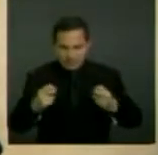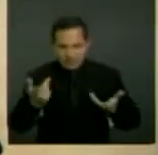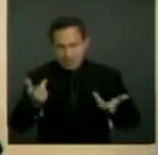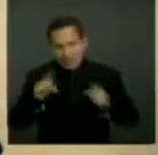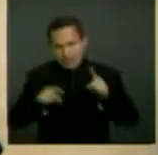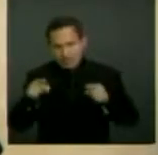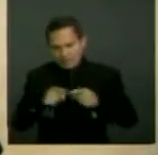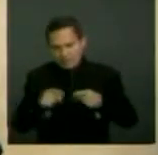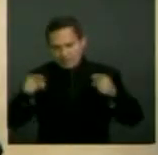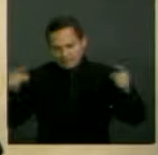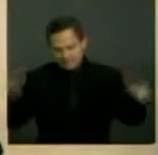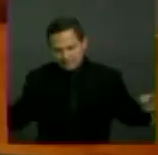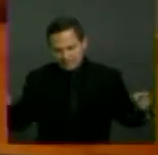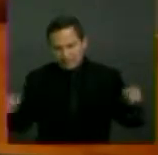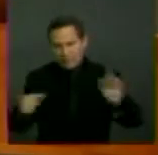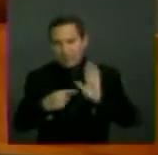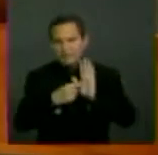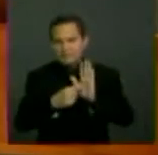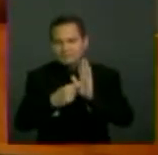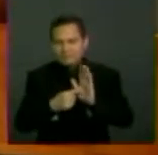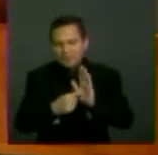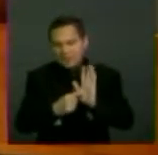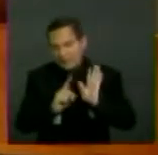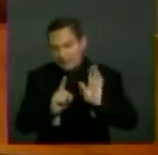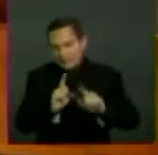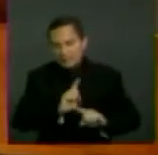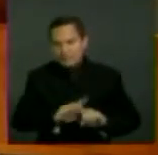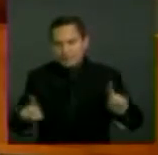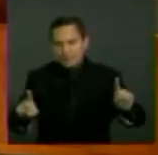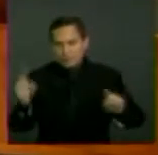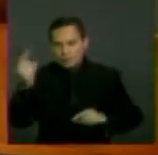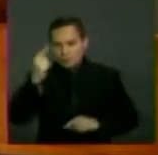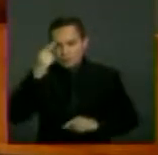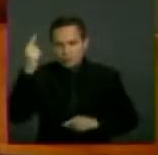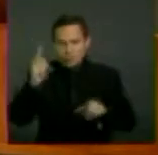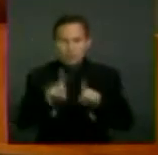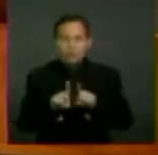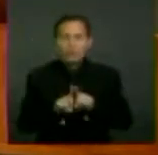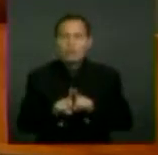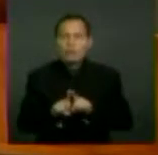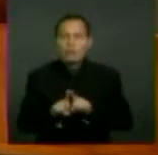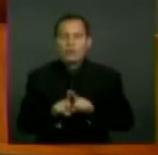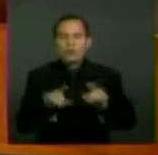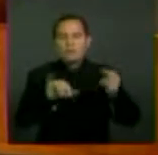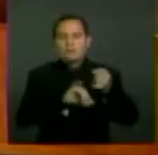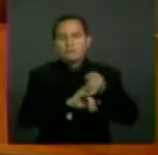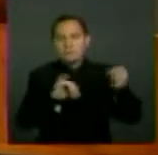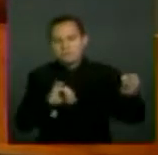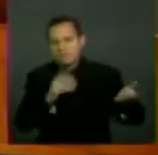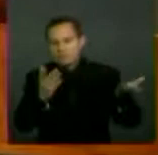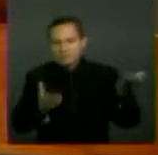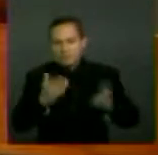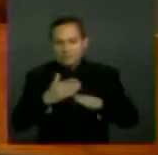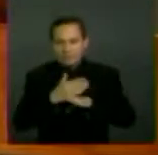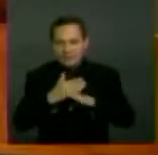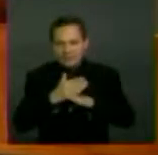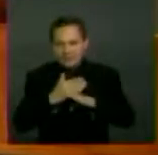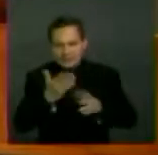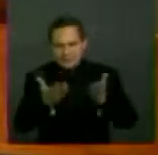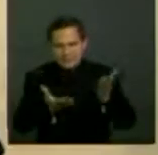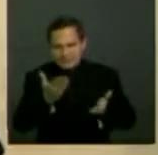penales, pero únicamente declarándolos inexecuibles parcialmente. En el caso de la exequibilidad